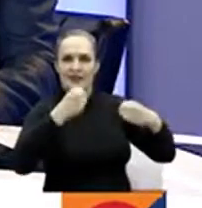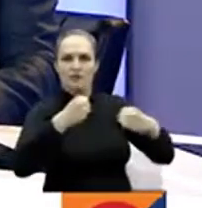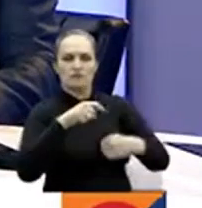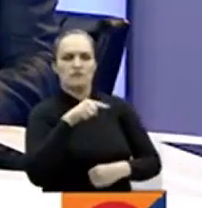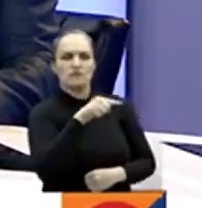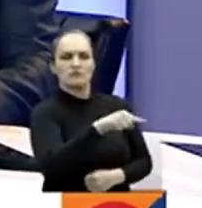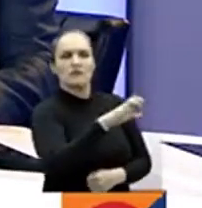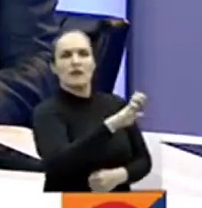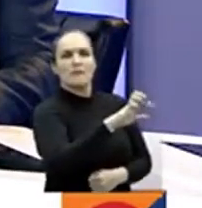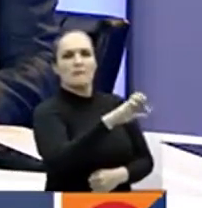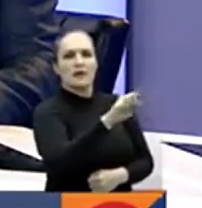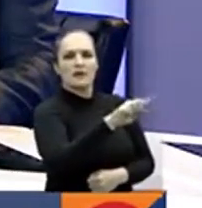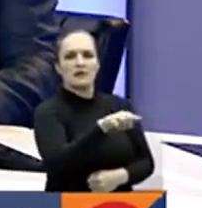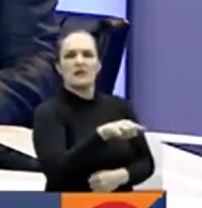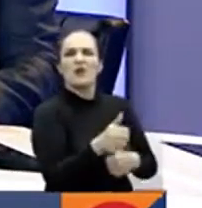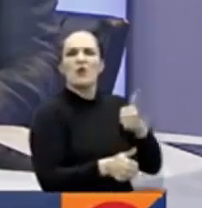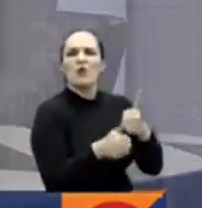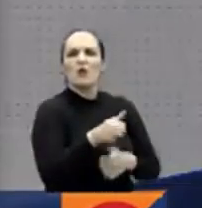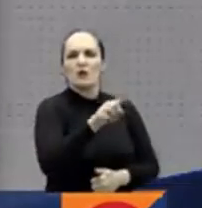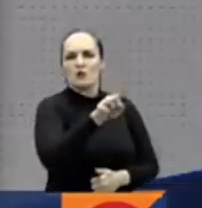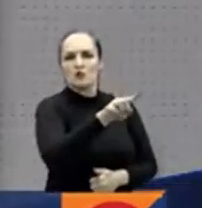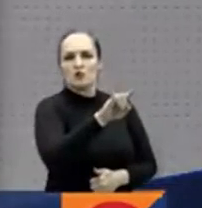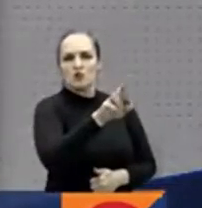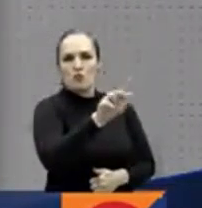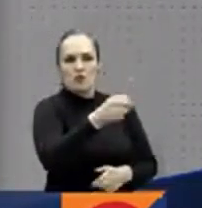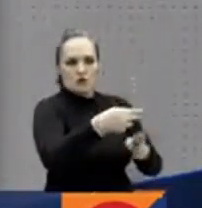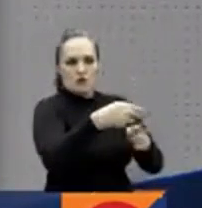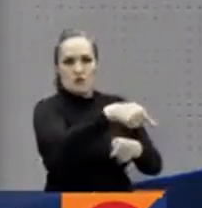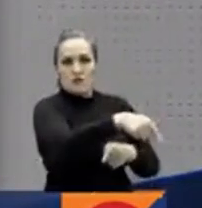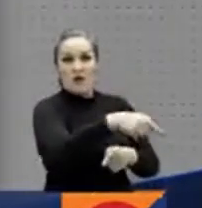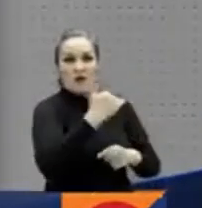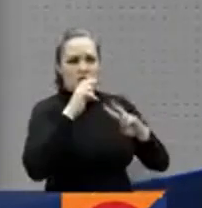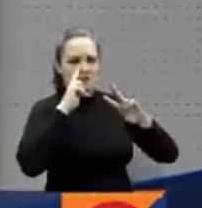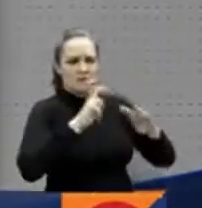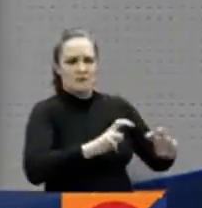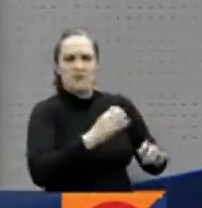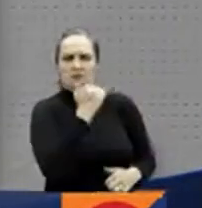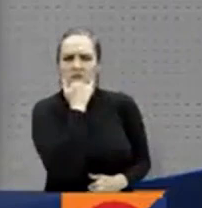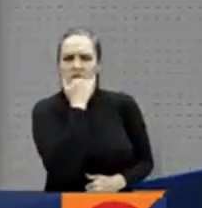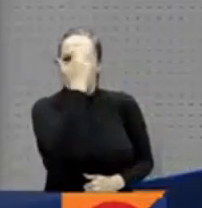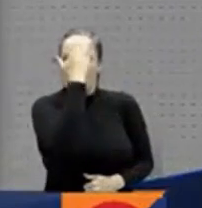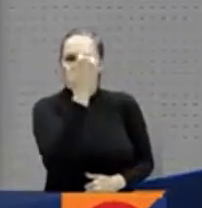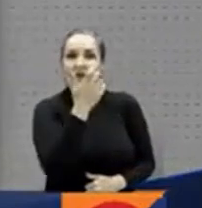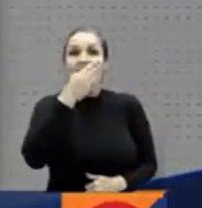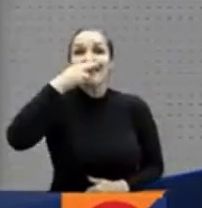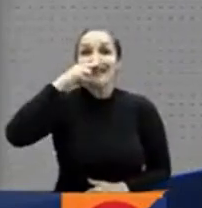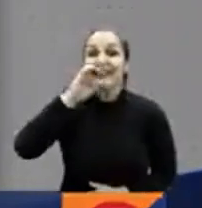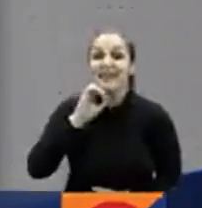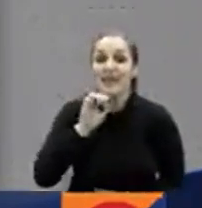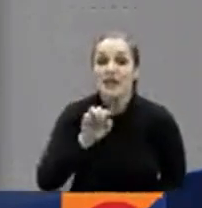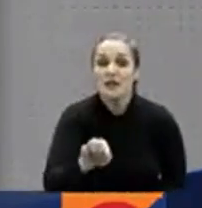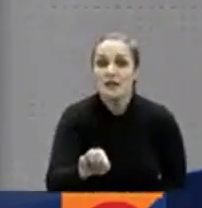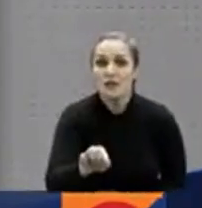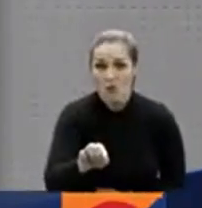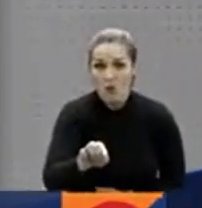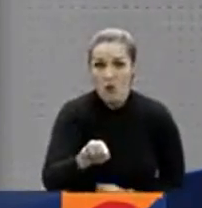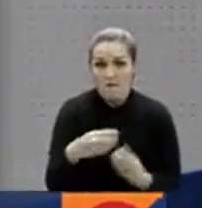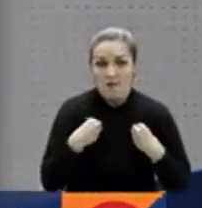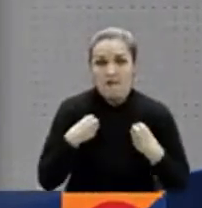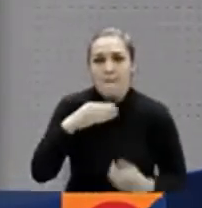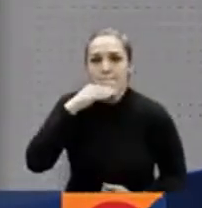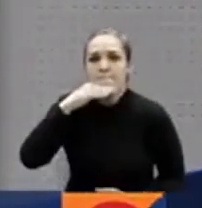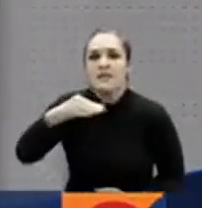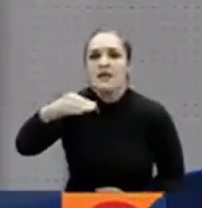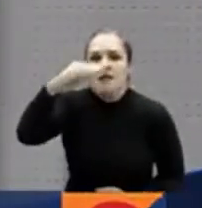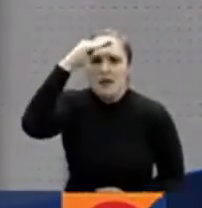Sura. Esta decisión se conoce luego del análisis de un caso de un niño en Medellín diagnosticado con una enfermedad huérfana y del de